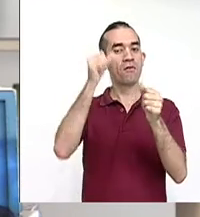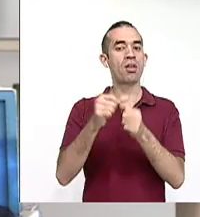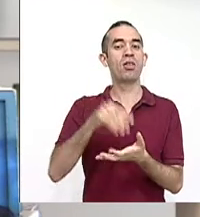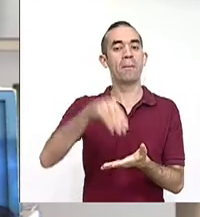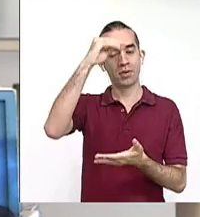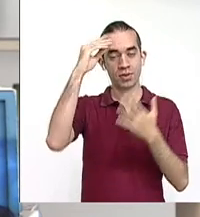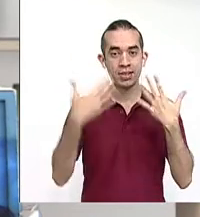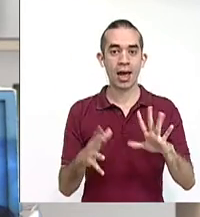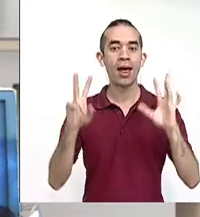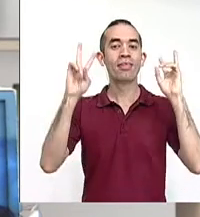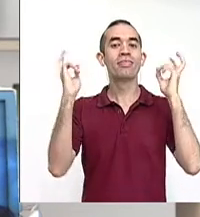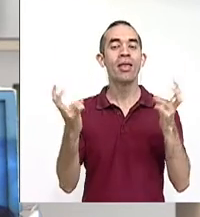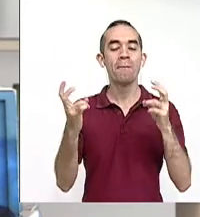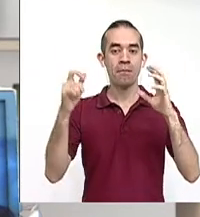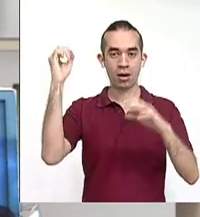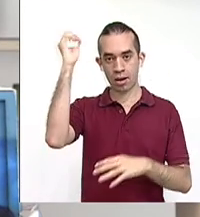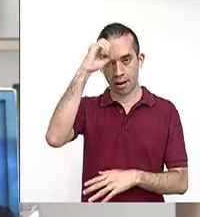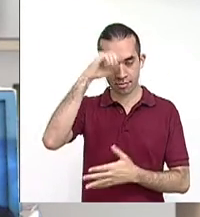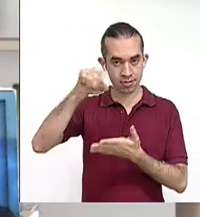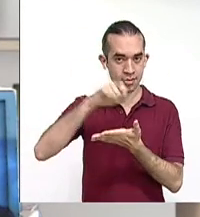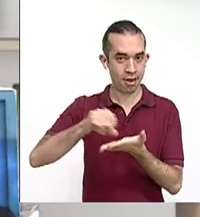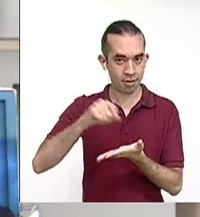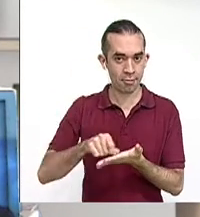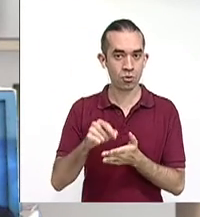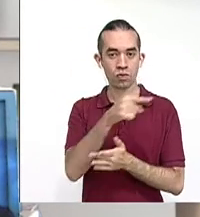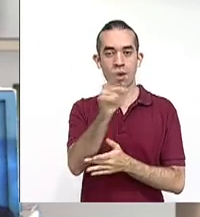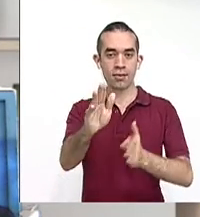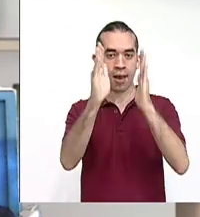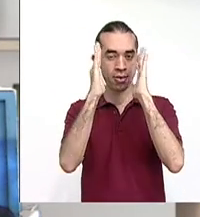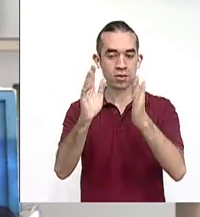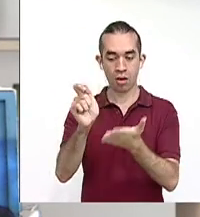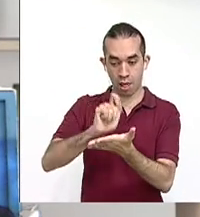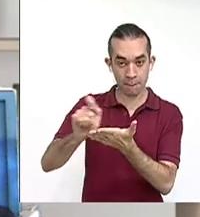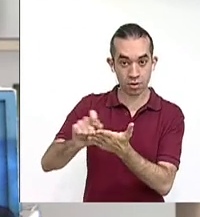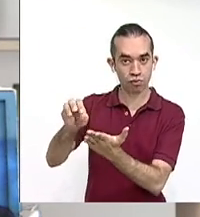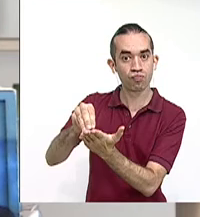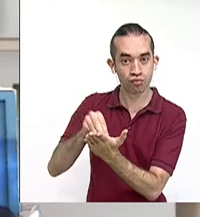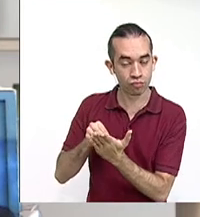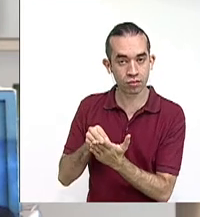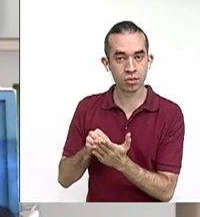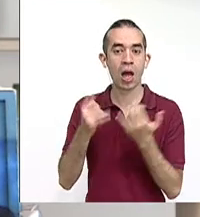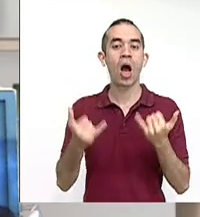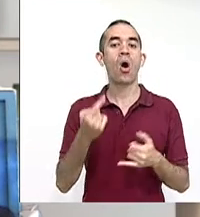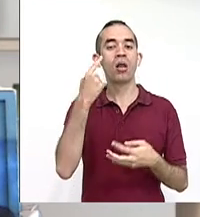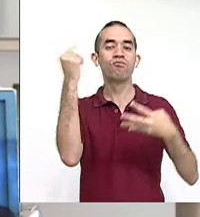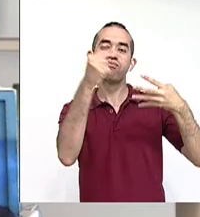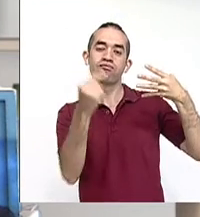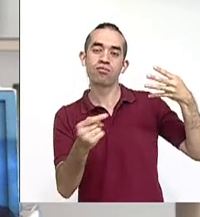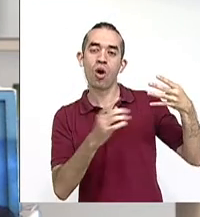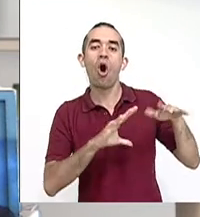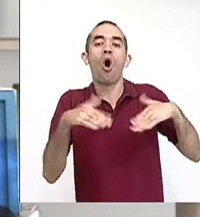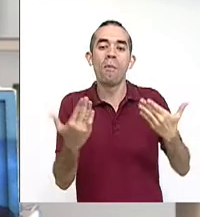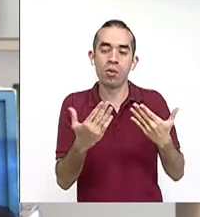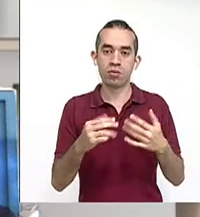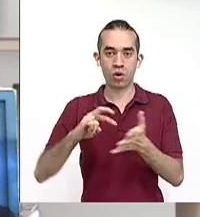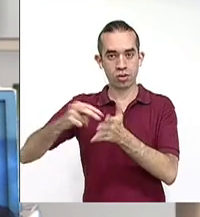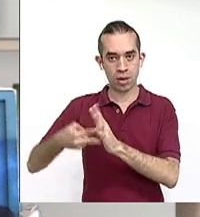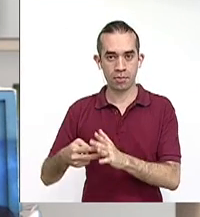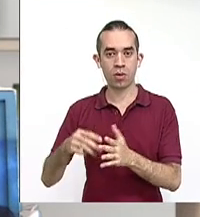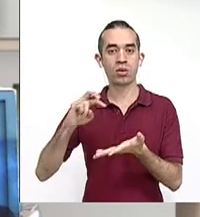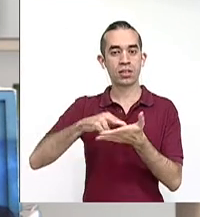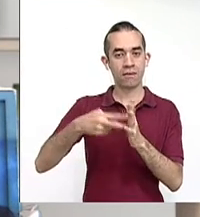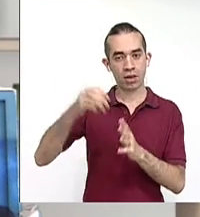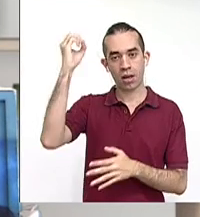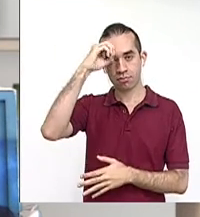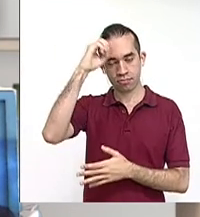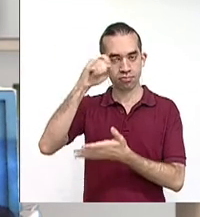sobre el video del ensayo. Así que presten mucha atención, tengan lápiz y cuaderno a mano. Veremos características y conceptos del ensayo.